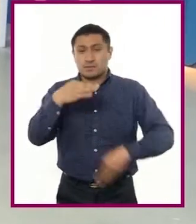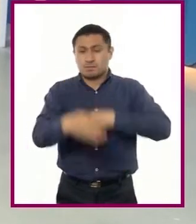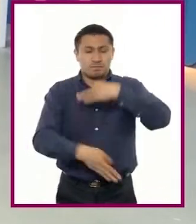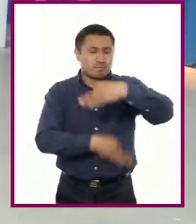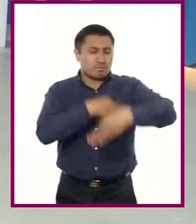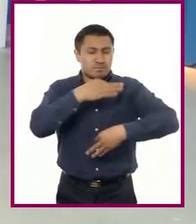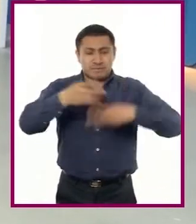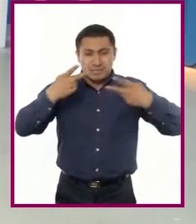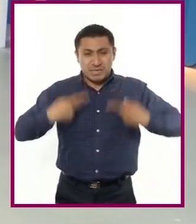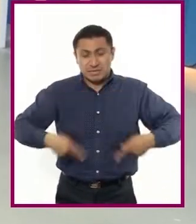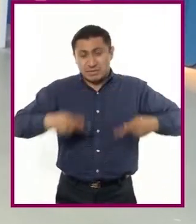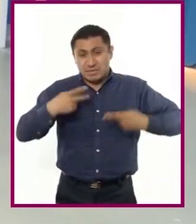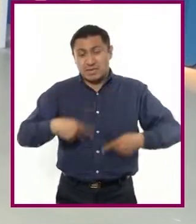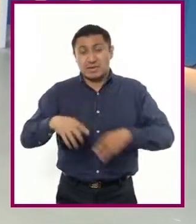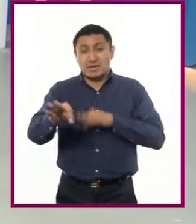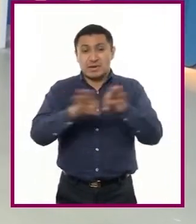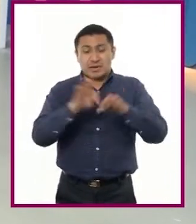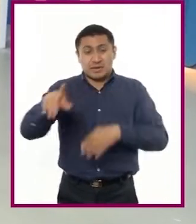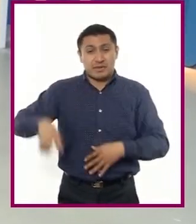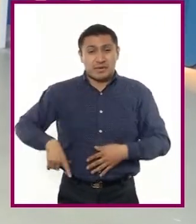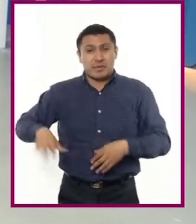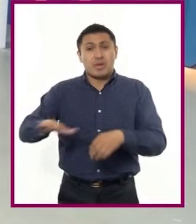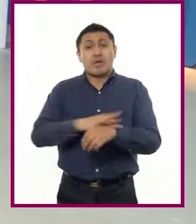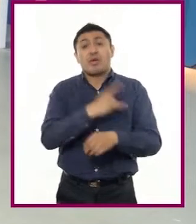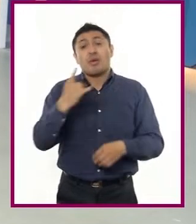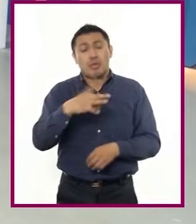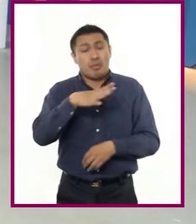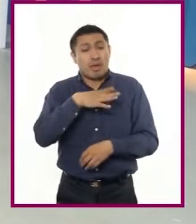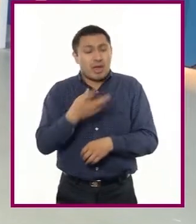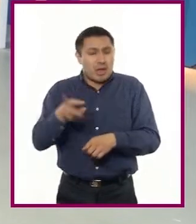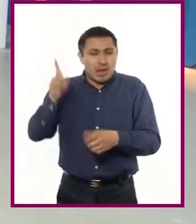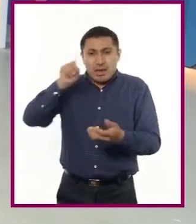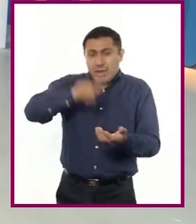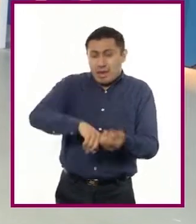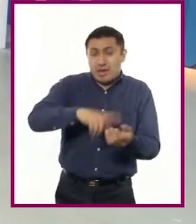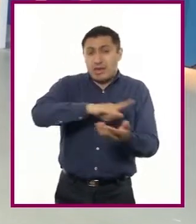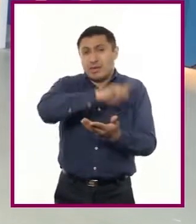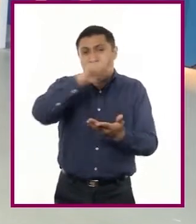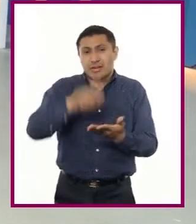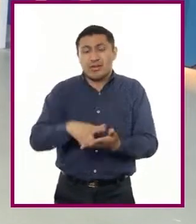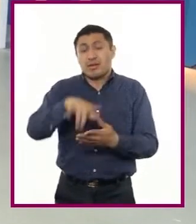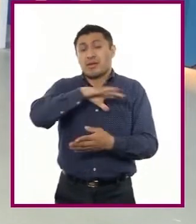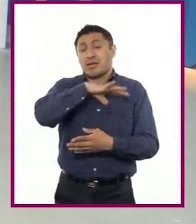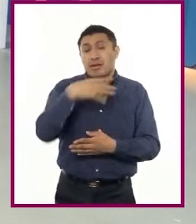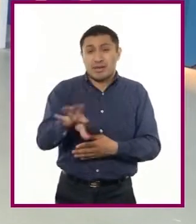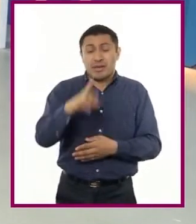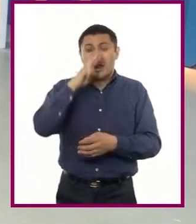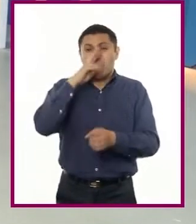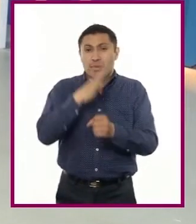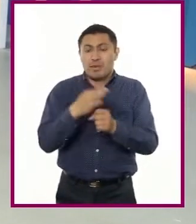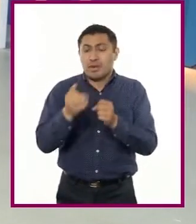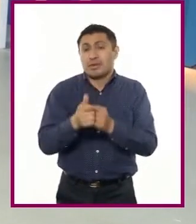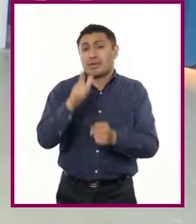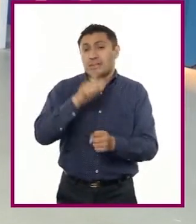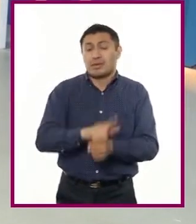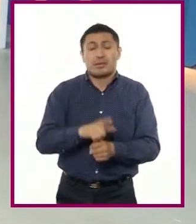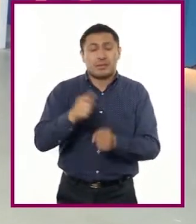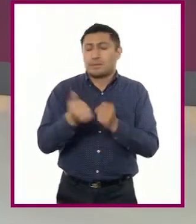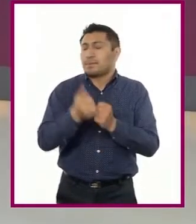los servidores públicos, ya que se encuentran reguladas en la Ley General de Responsabilidades Administrativas.